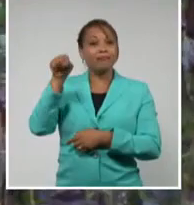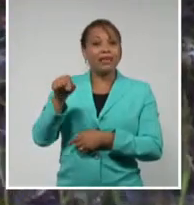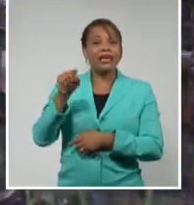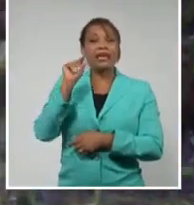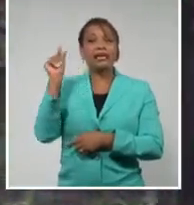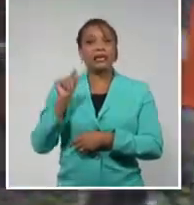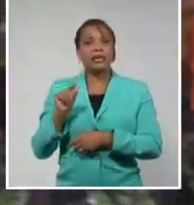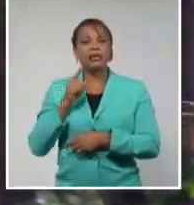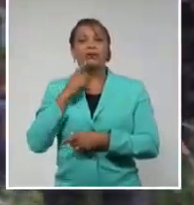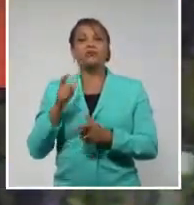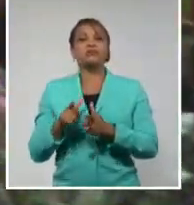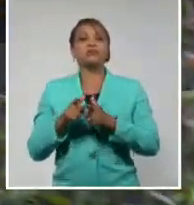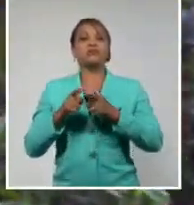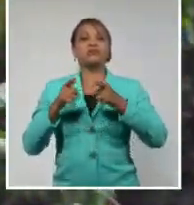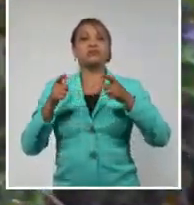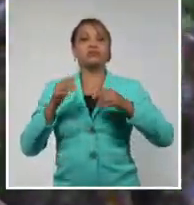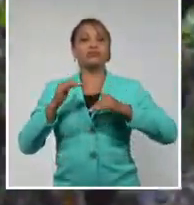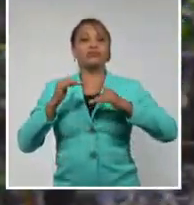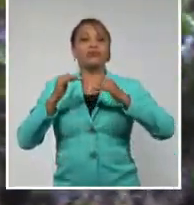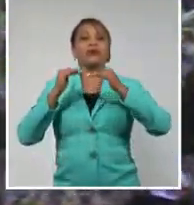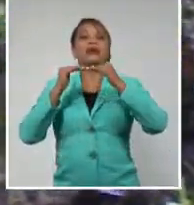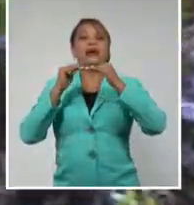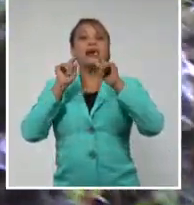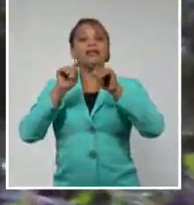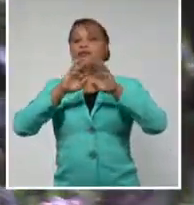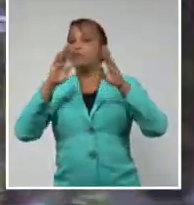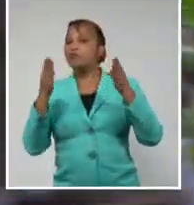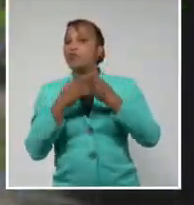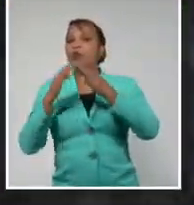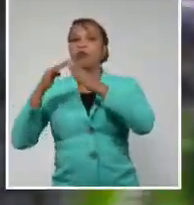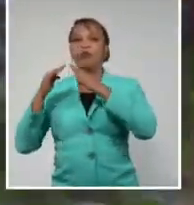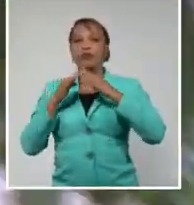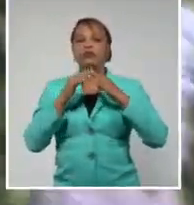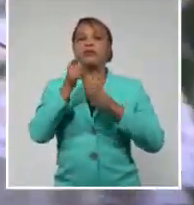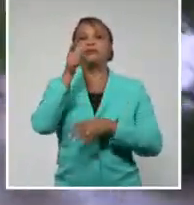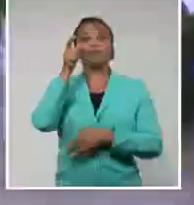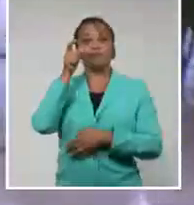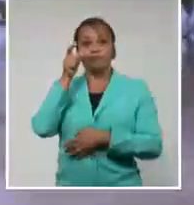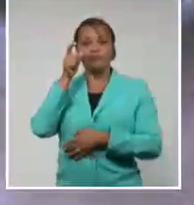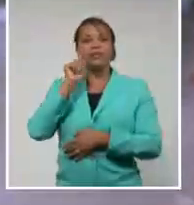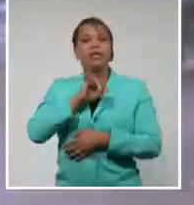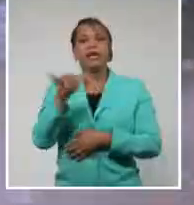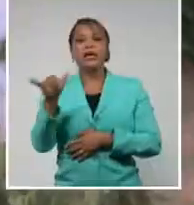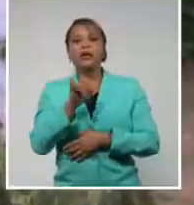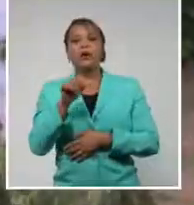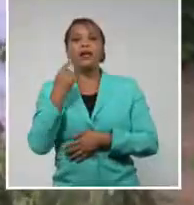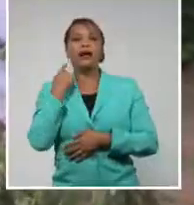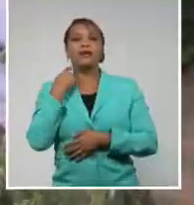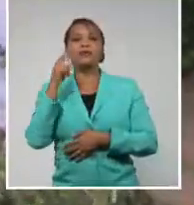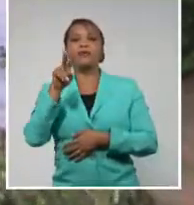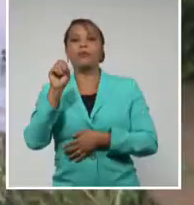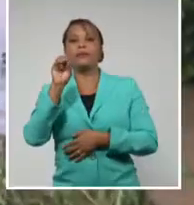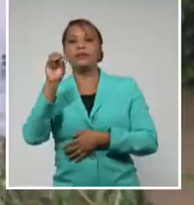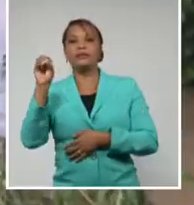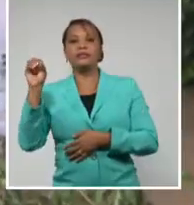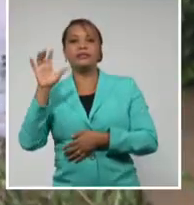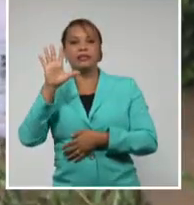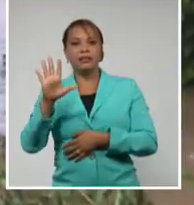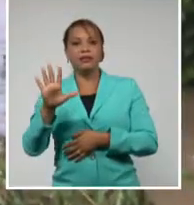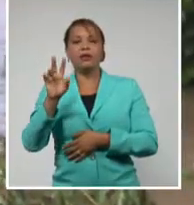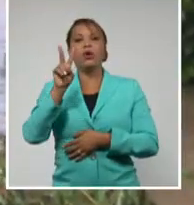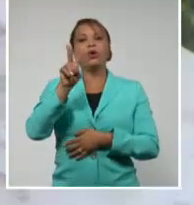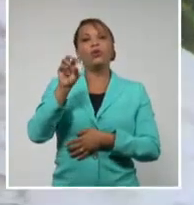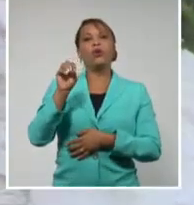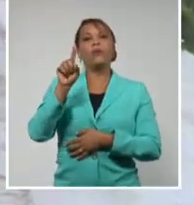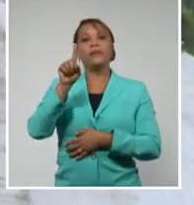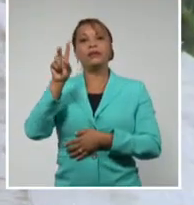puso esta vez en alerta a los vecinos de la comunidad Así lo hizo en 2005 y 2012 las más grandes crecidas que tuvo